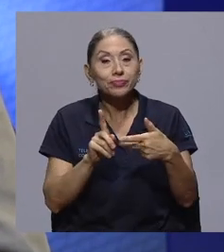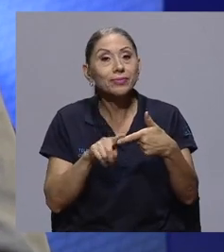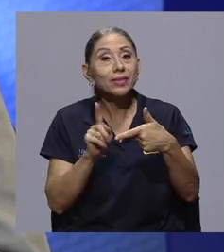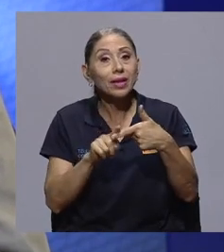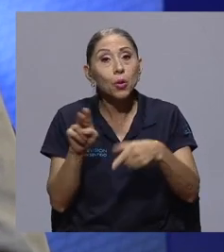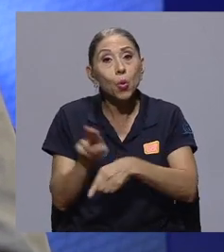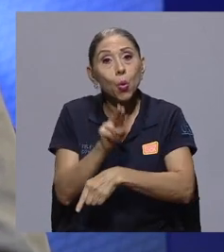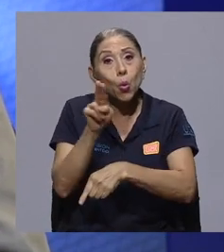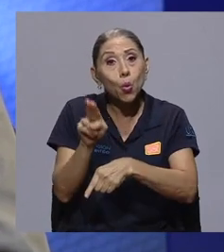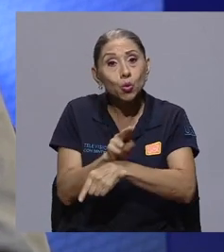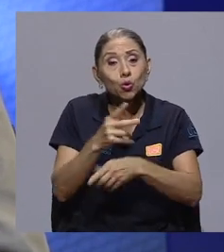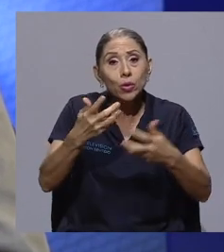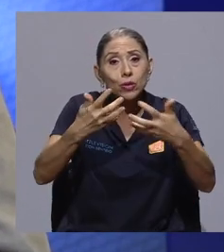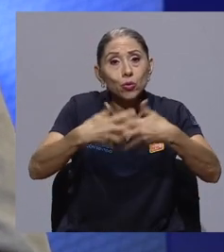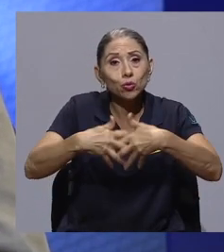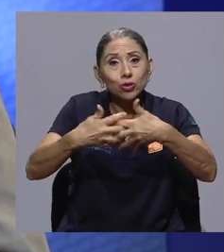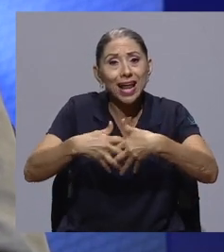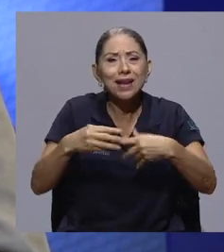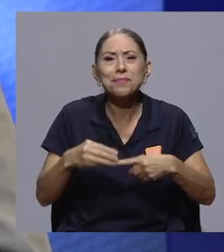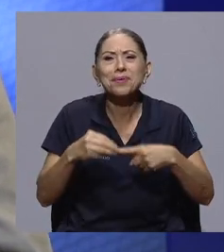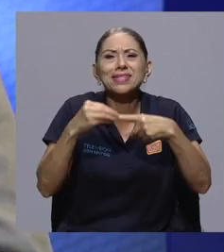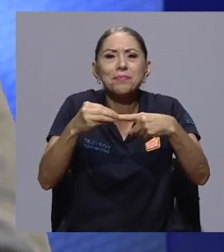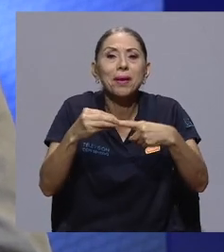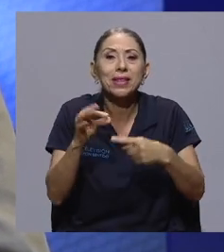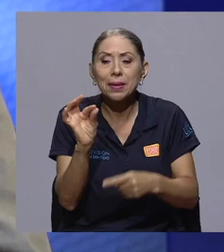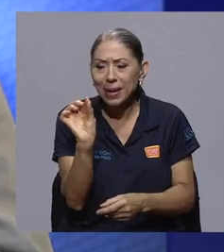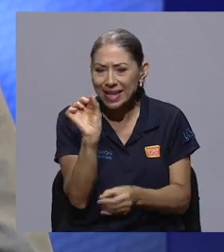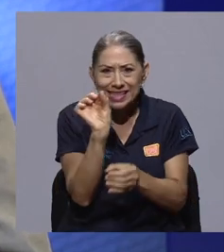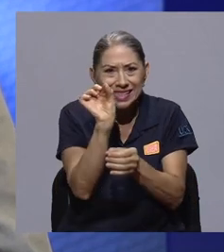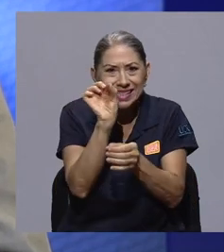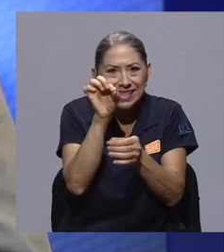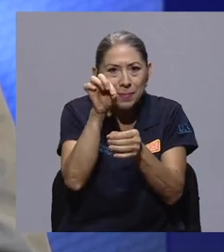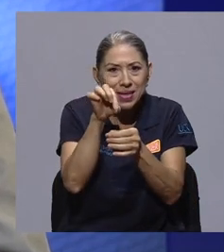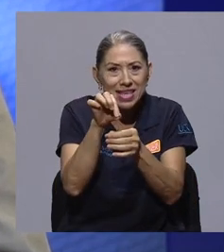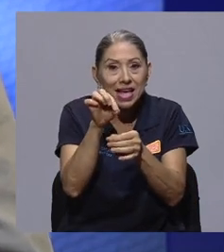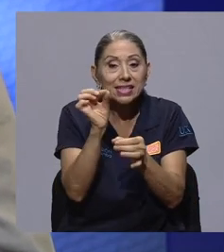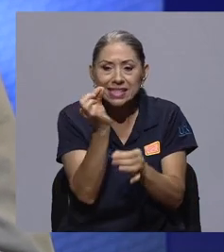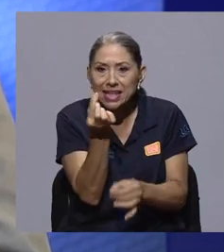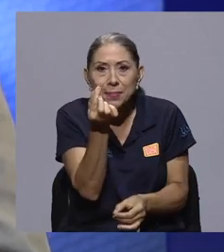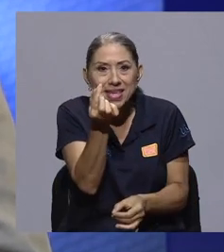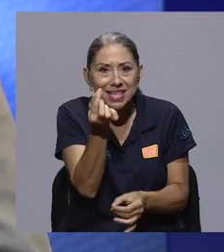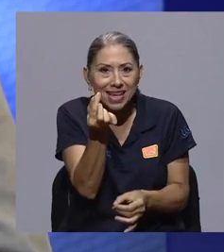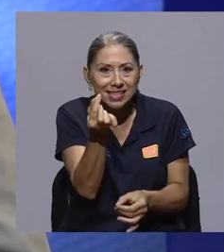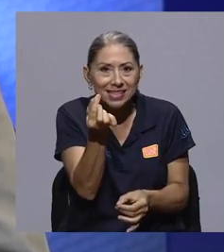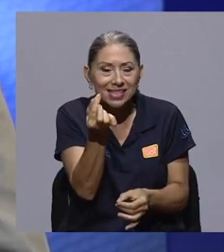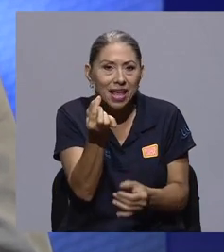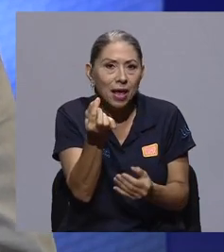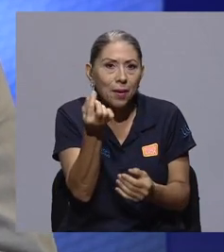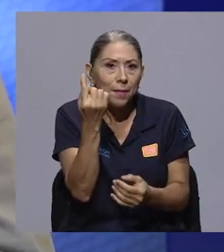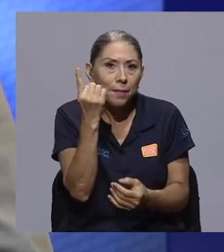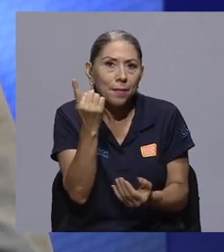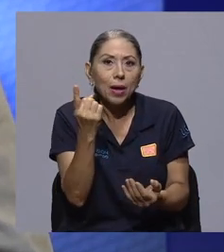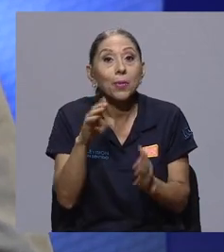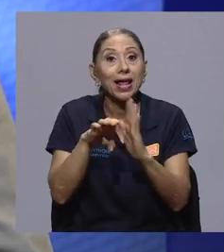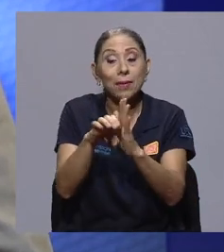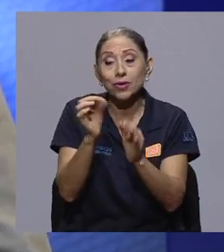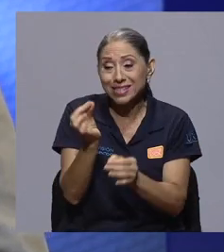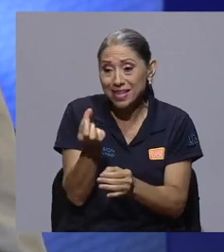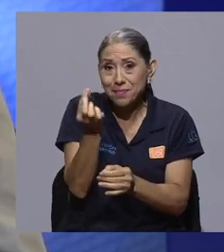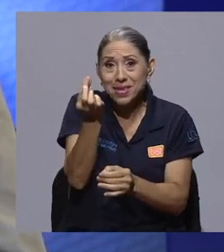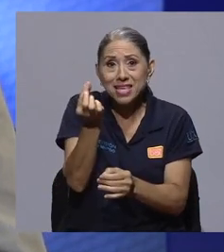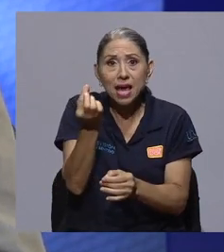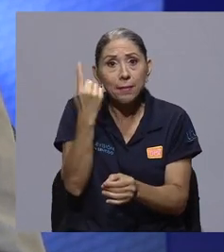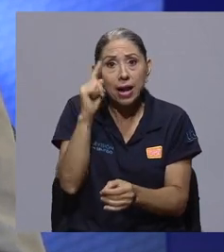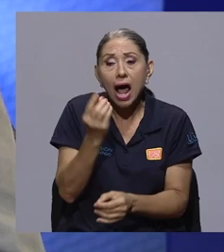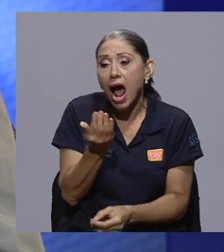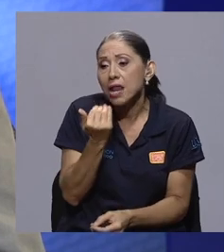uso que se da principalmente para semillas, semillas para alimentación, la semilla de cáñamo o hemp es muy alta en proteína, de hecho,